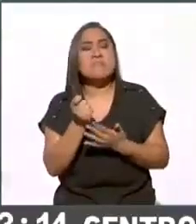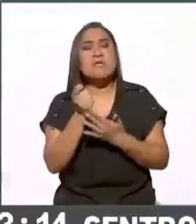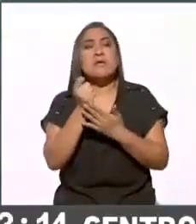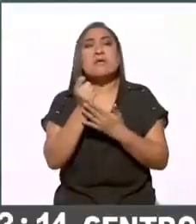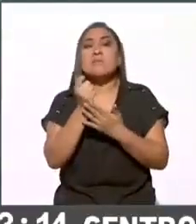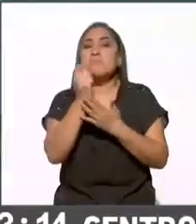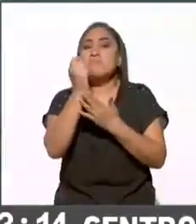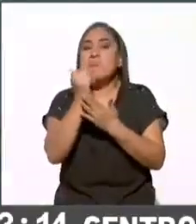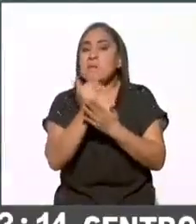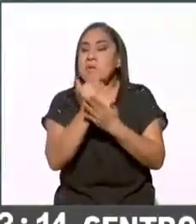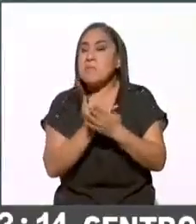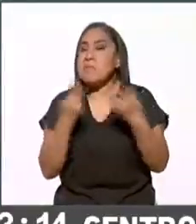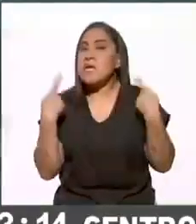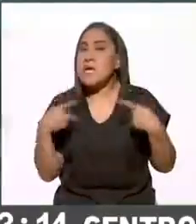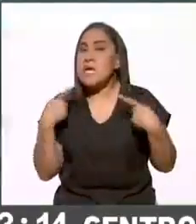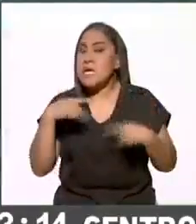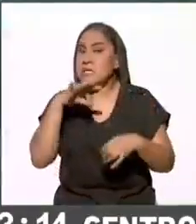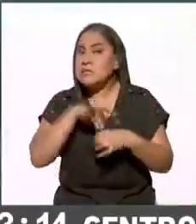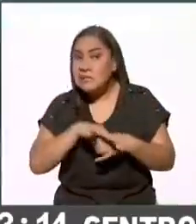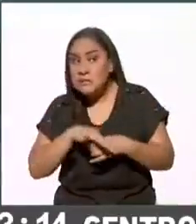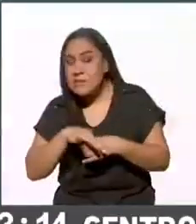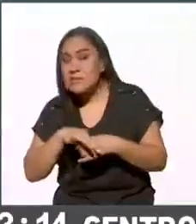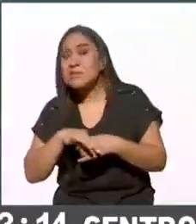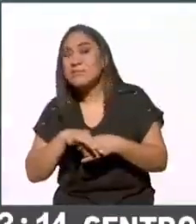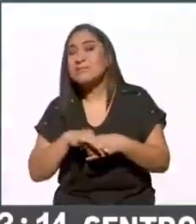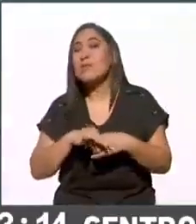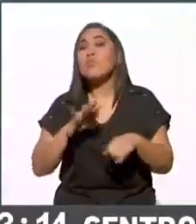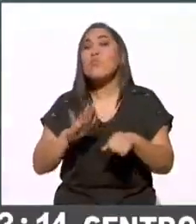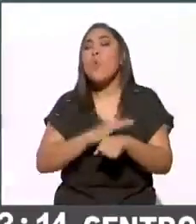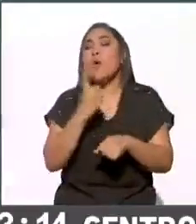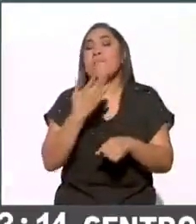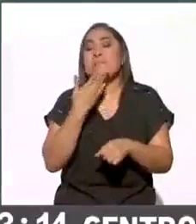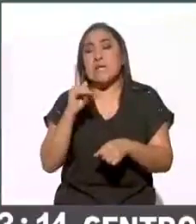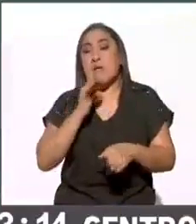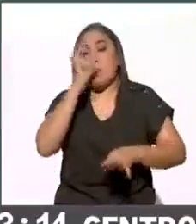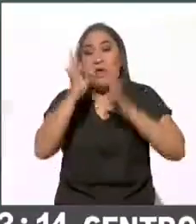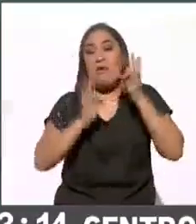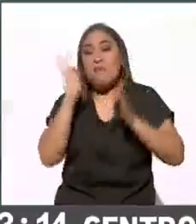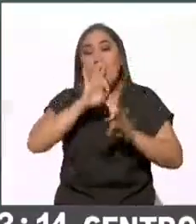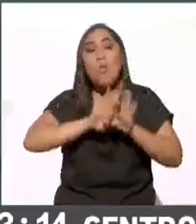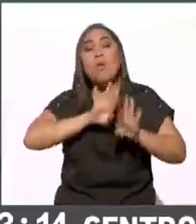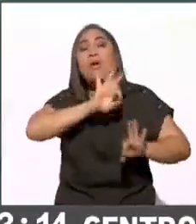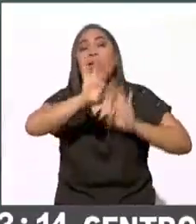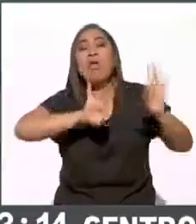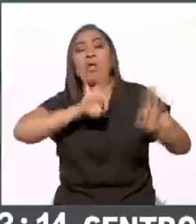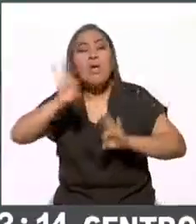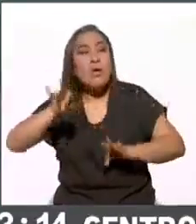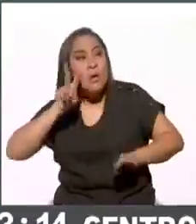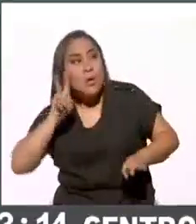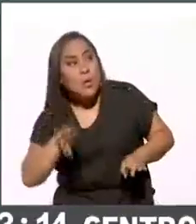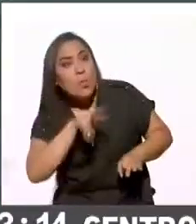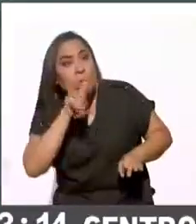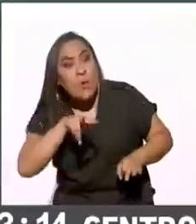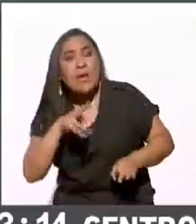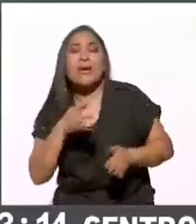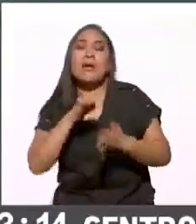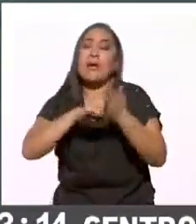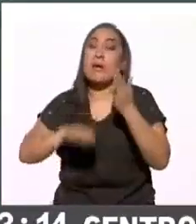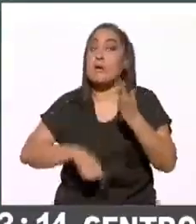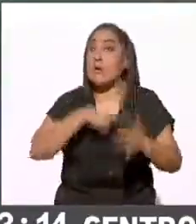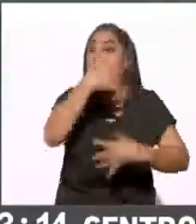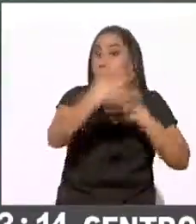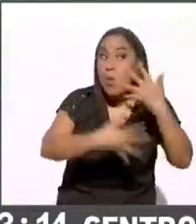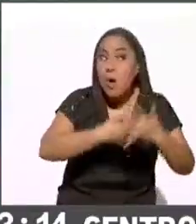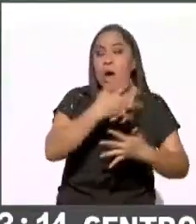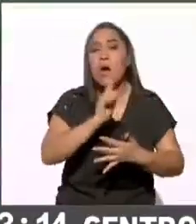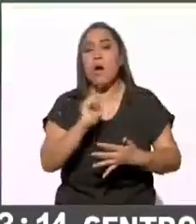participación ciudadana porque las noticias falsas eso es lo que hacen. O sea, finalmente decir hubo violencia, nos instaló